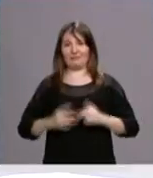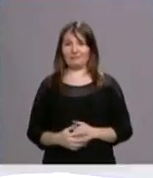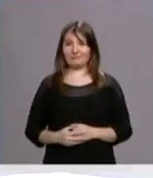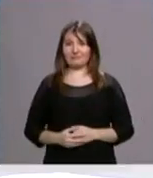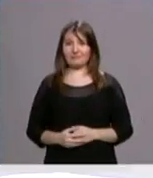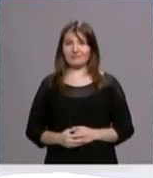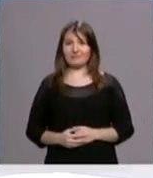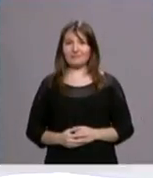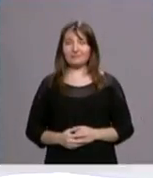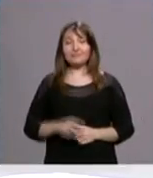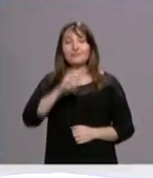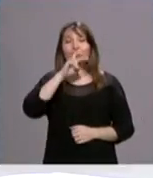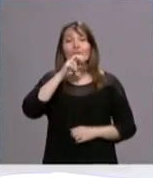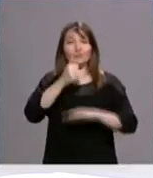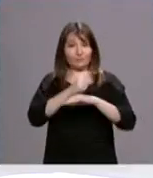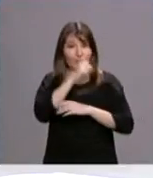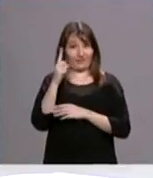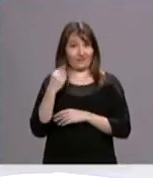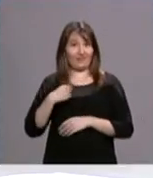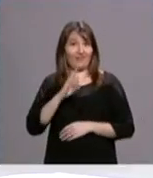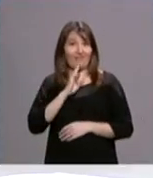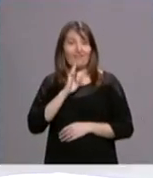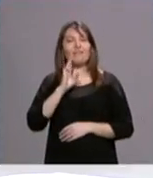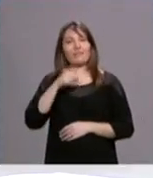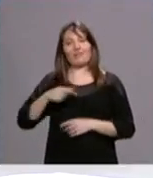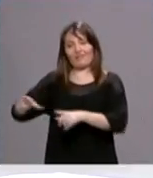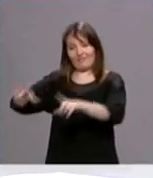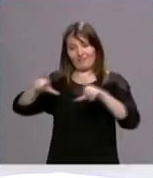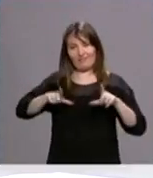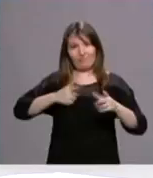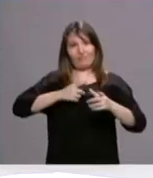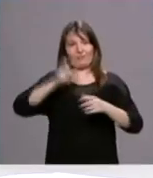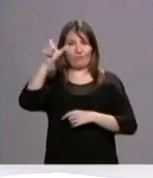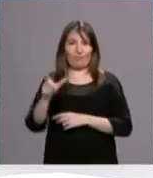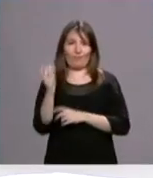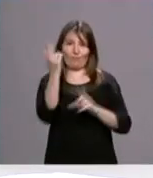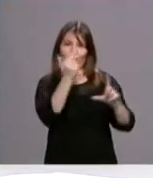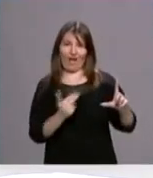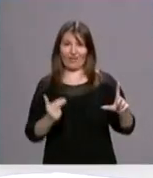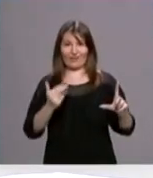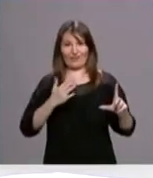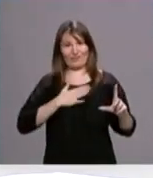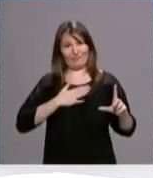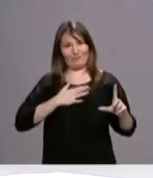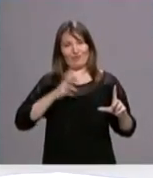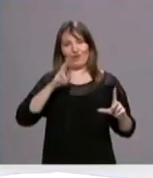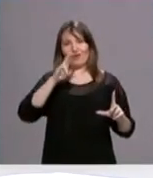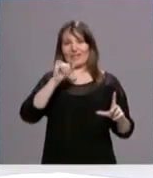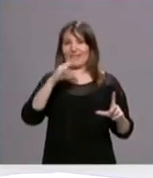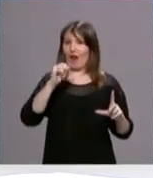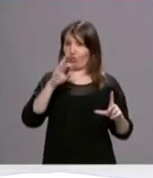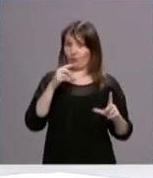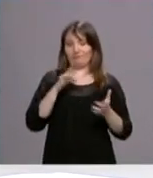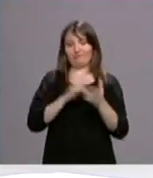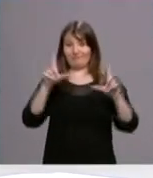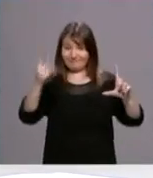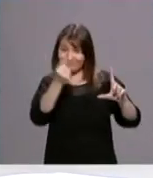El arzobispo de Madrid recibió el cuadro que el pintor Ricardo Sánchez Pardo ha donado a la catedral. Se trata de una imagen de la